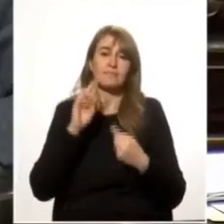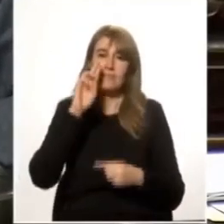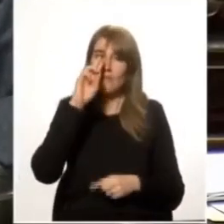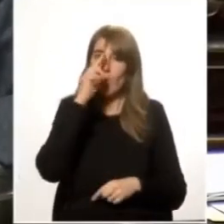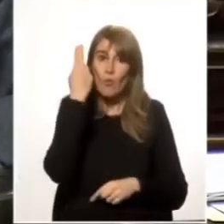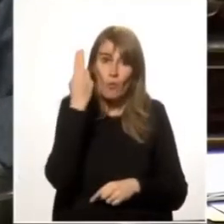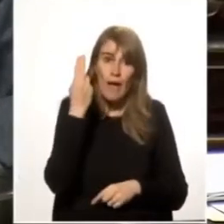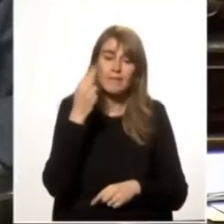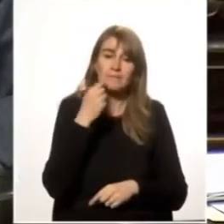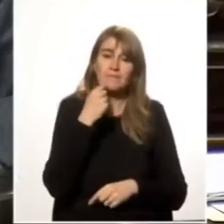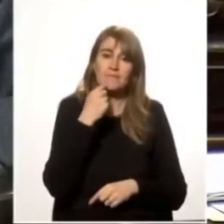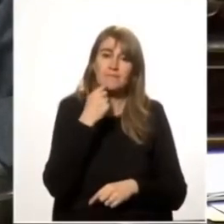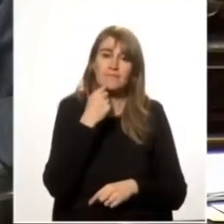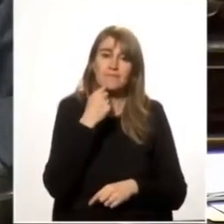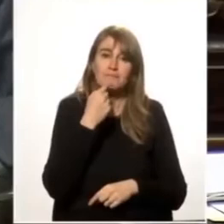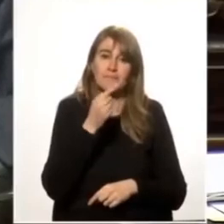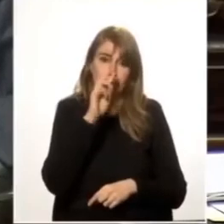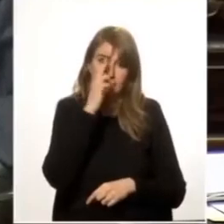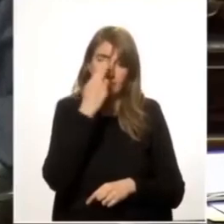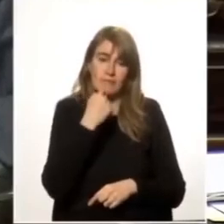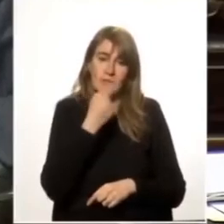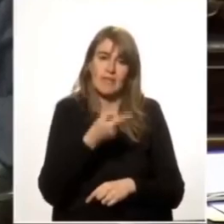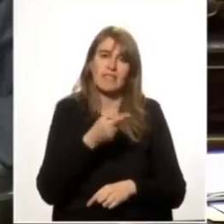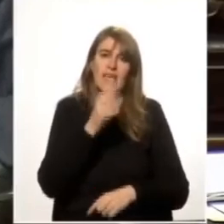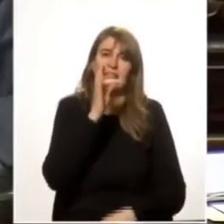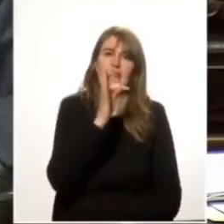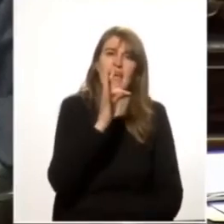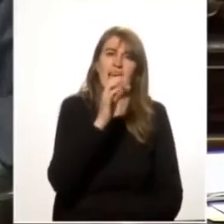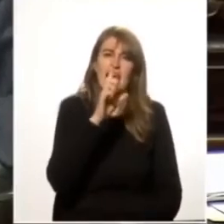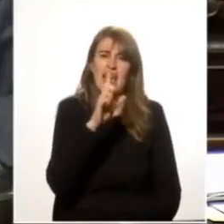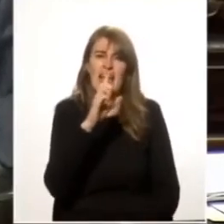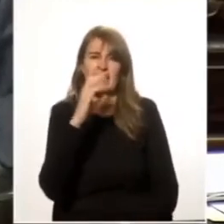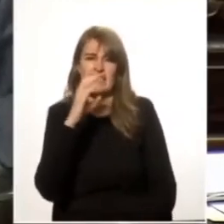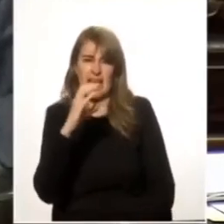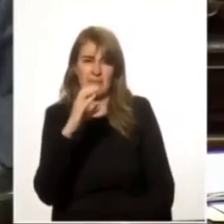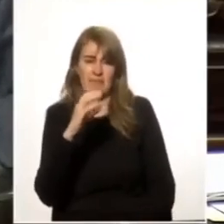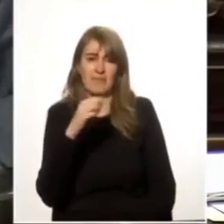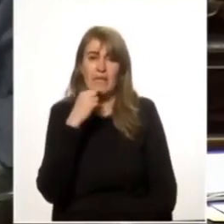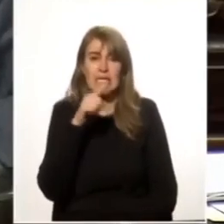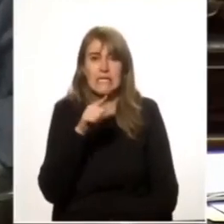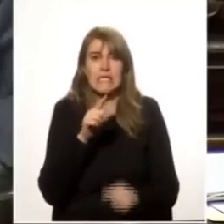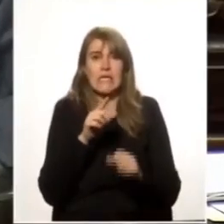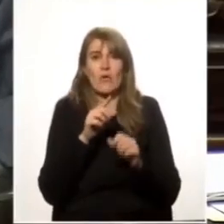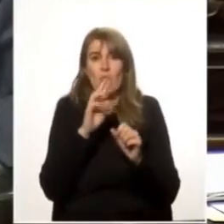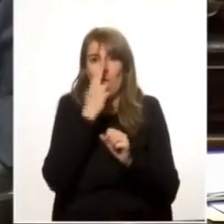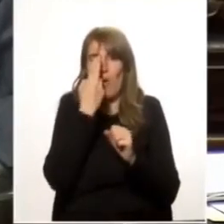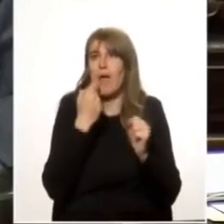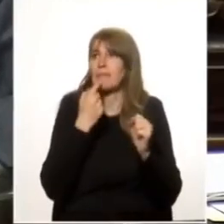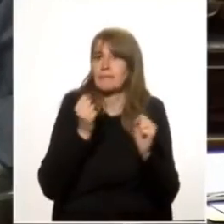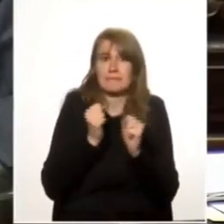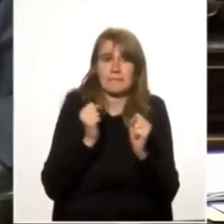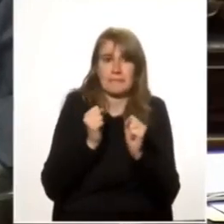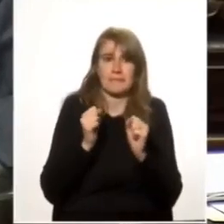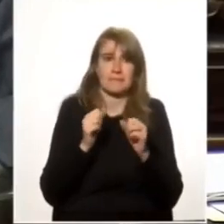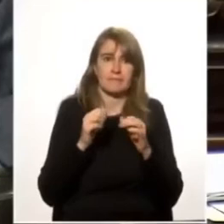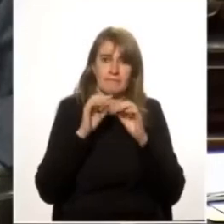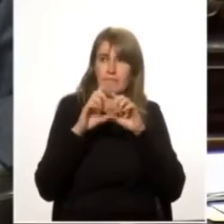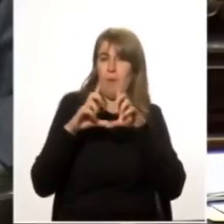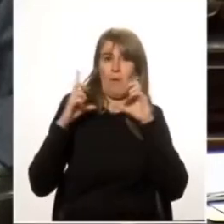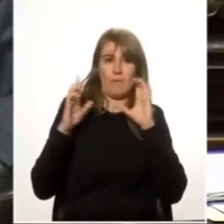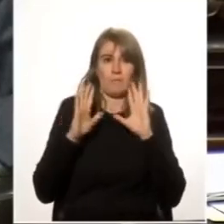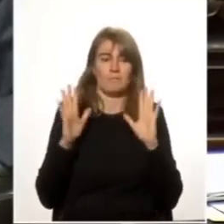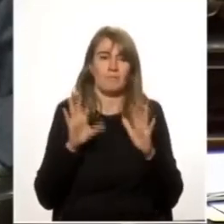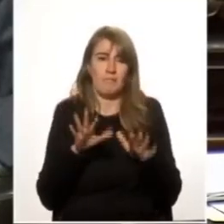la denominación TLC espanta y explica la reacción